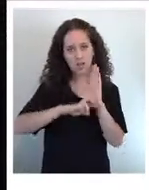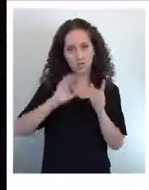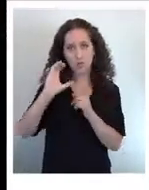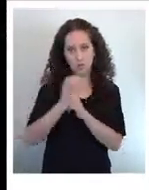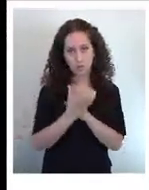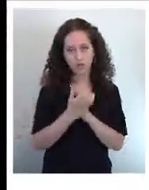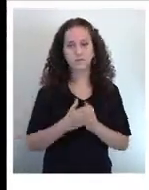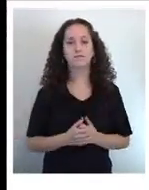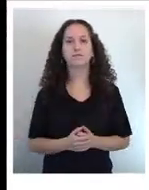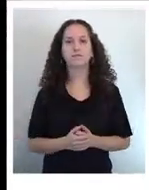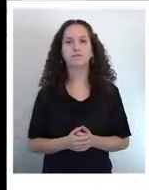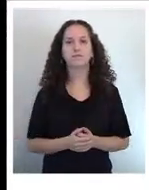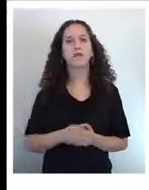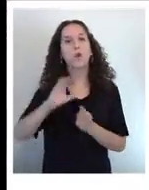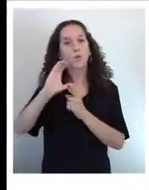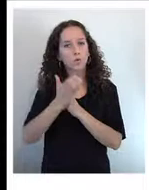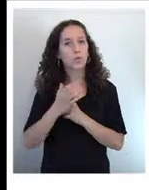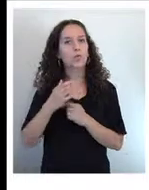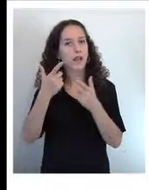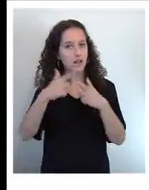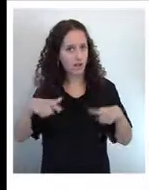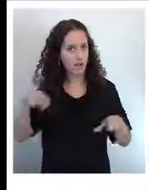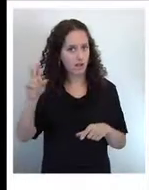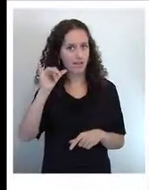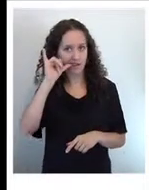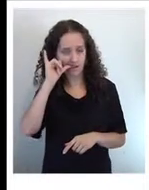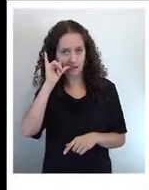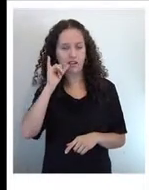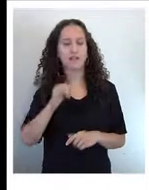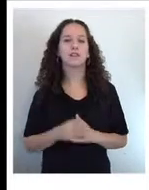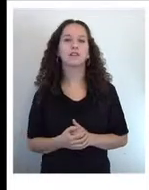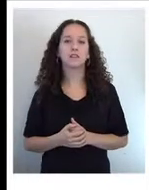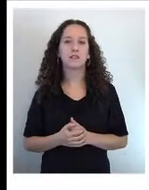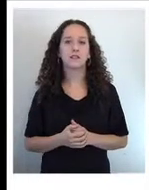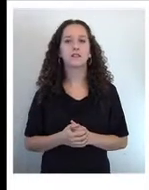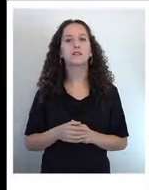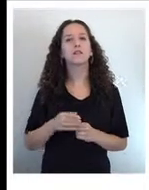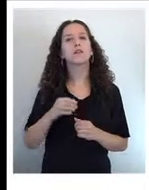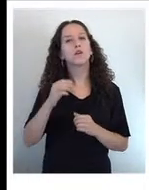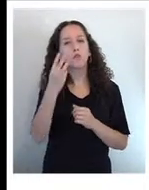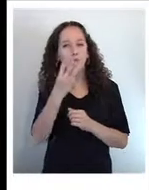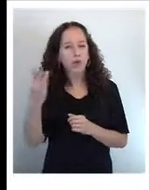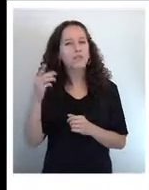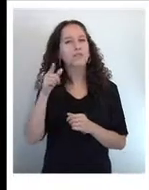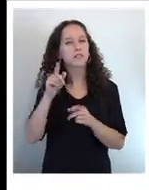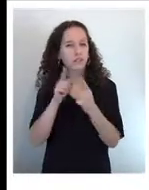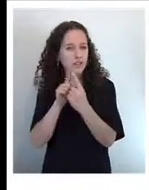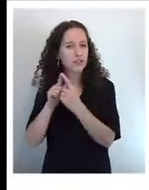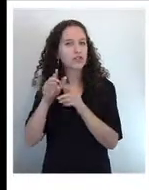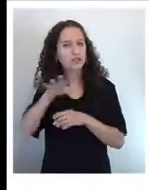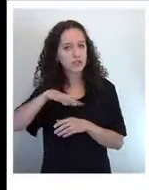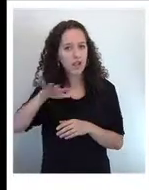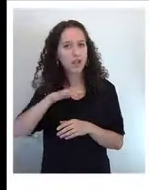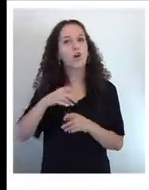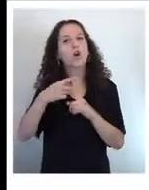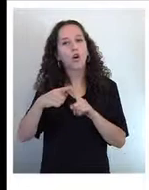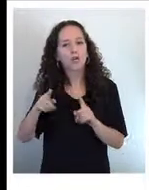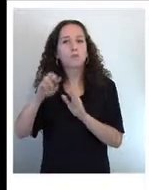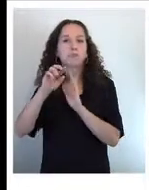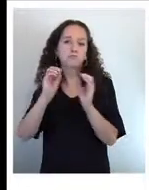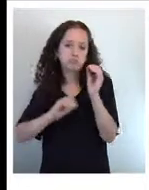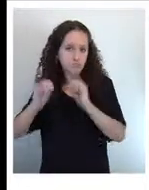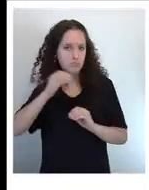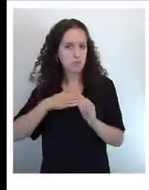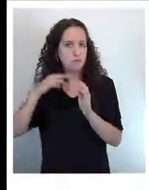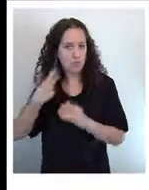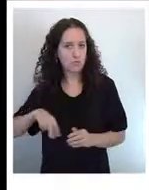proyectos culturales, cultura y lengua italiana, web y redes sociales y construyendo mi propio proyecto